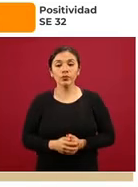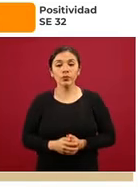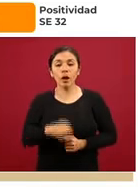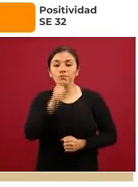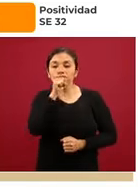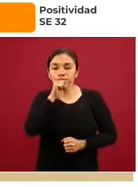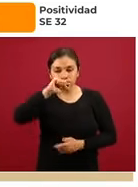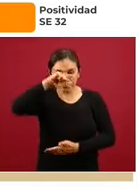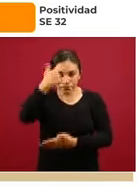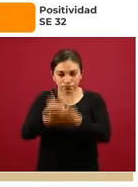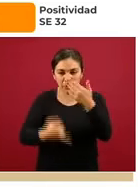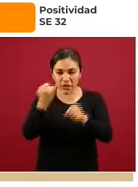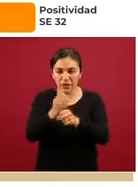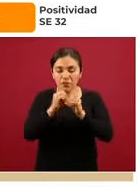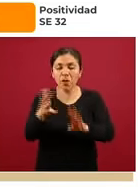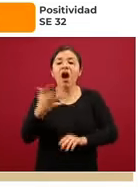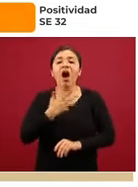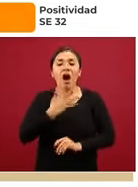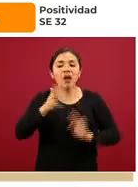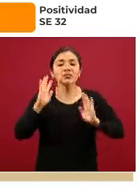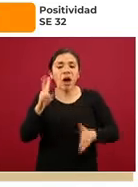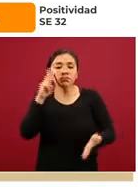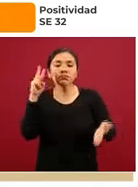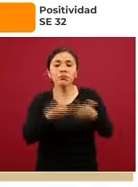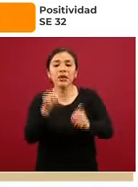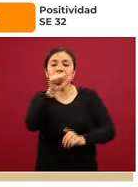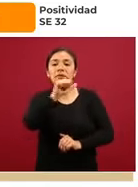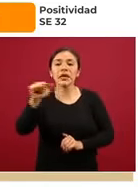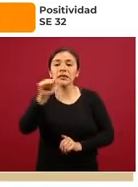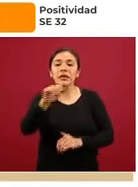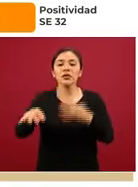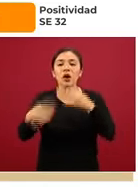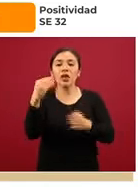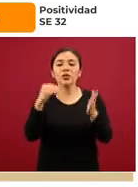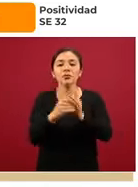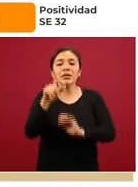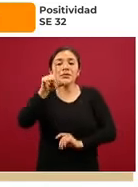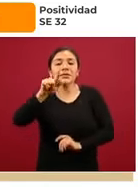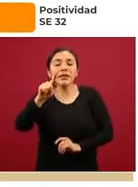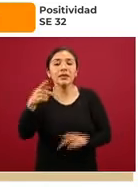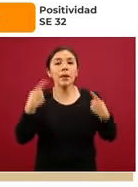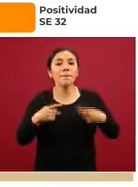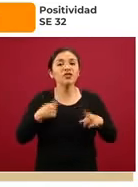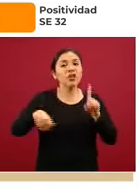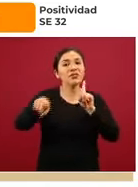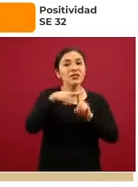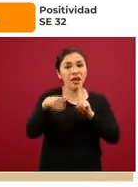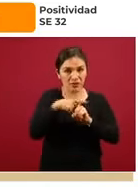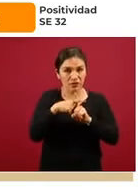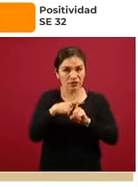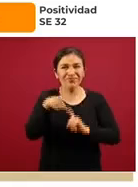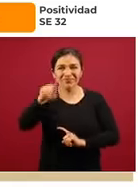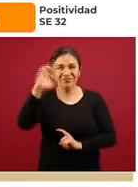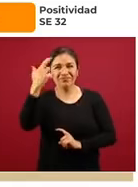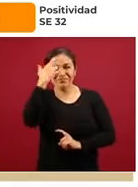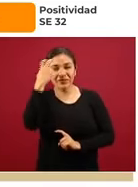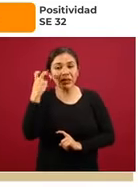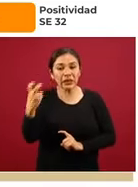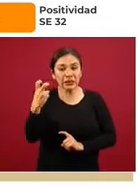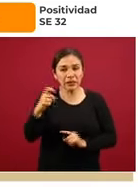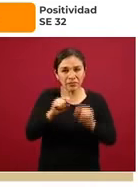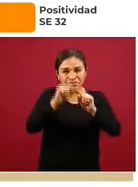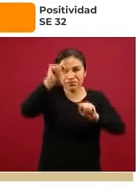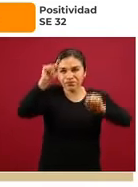reporte de datos tenemos ya la presencia de seiscientos catorce mil setenta negativos. Recordarán que en esta